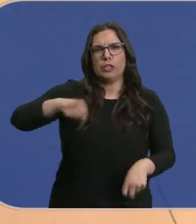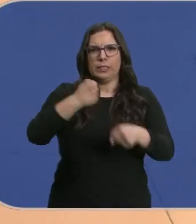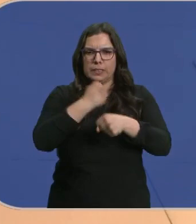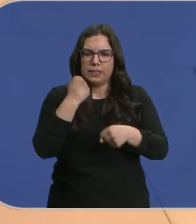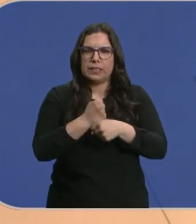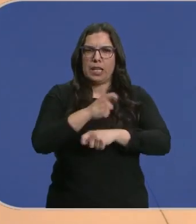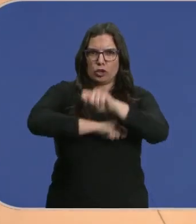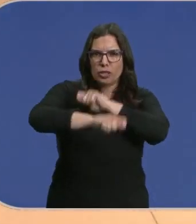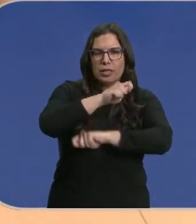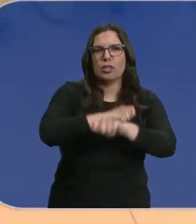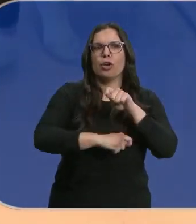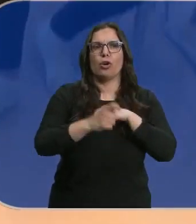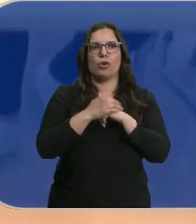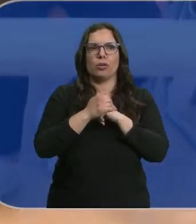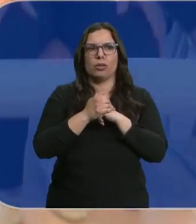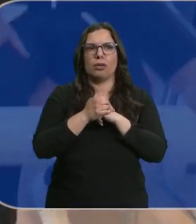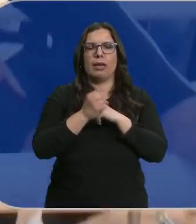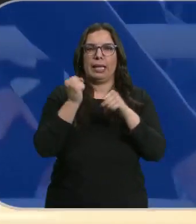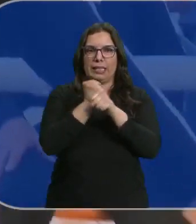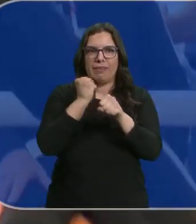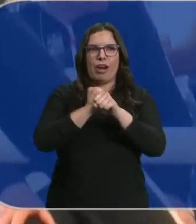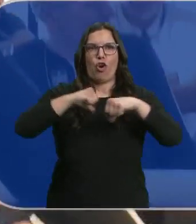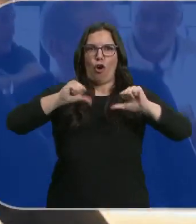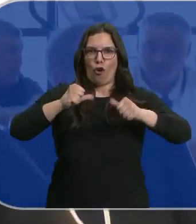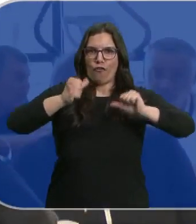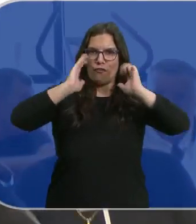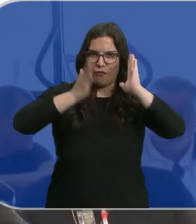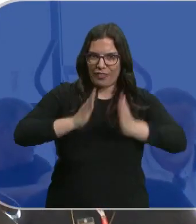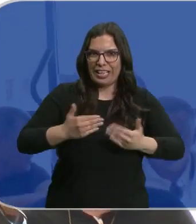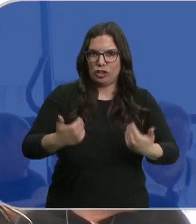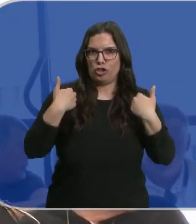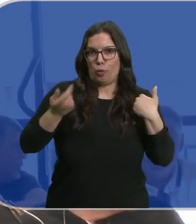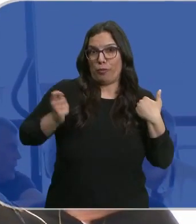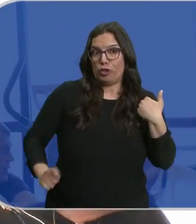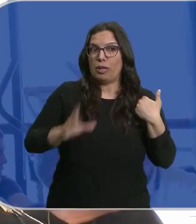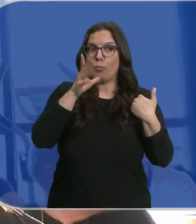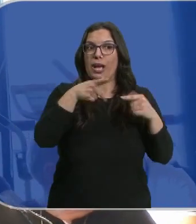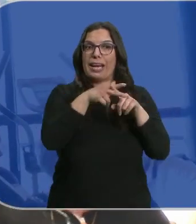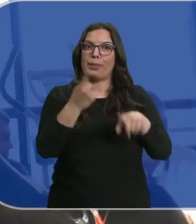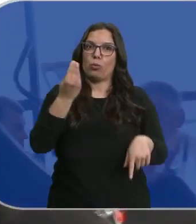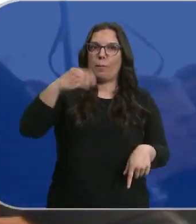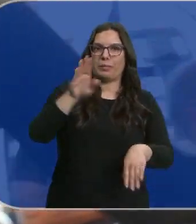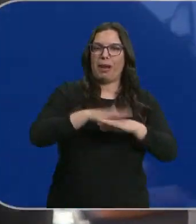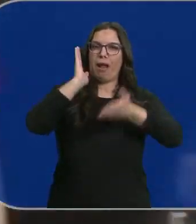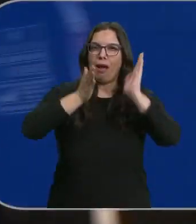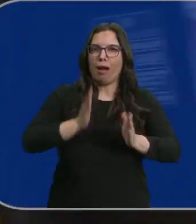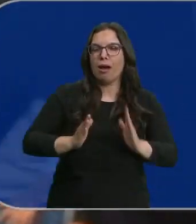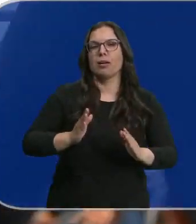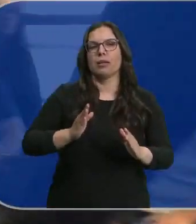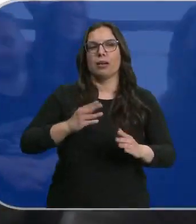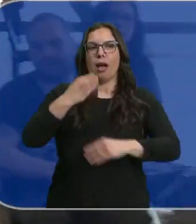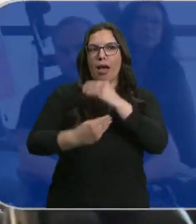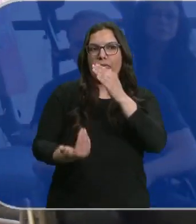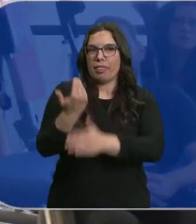es trabajo de la asociación, es trabajo de los fisios, porque es una herramienta más a la rehabilitación que ellos